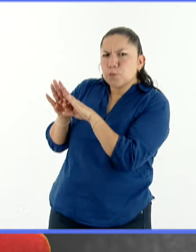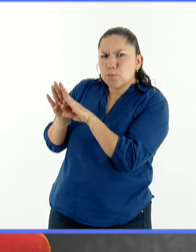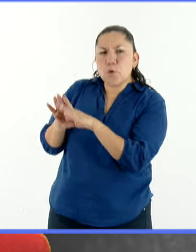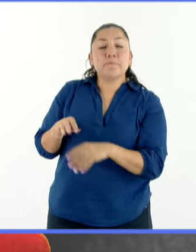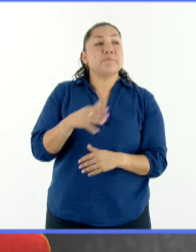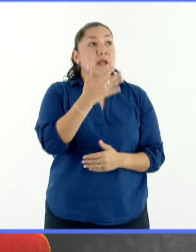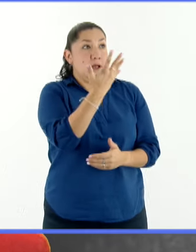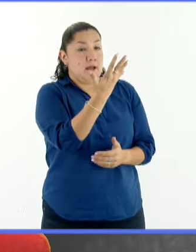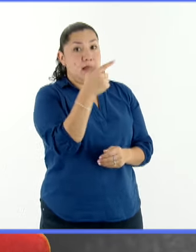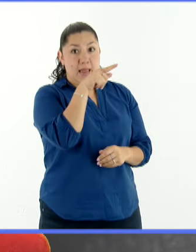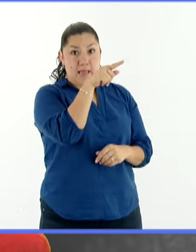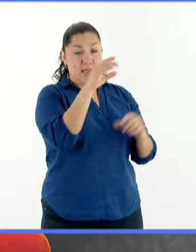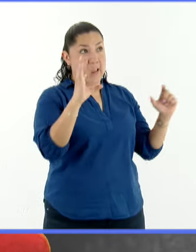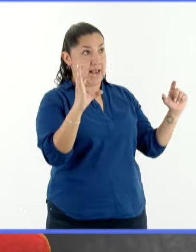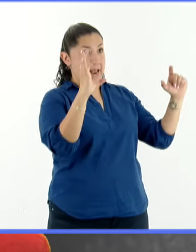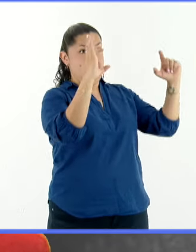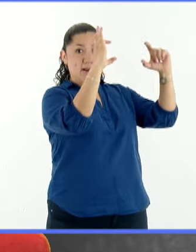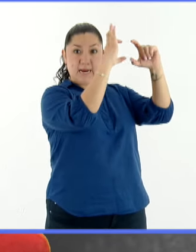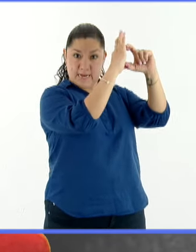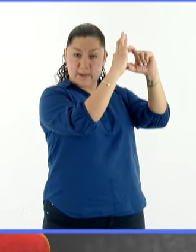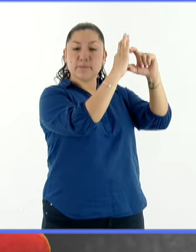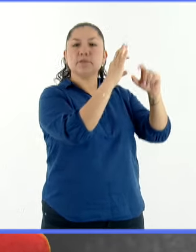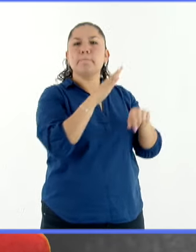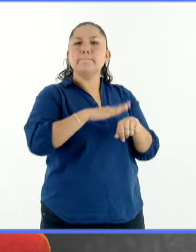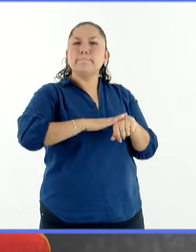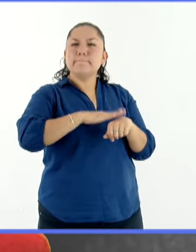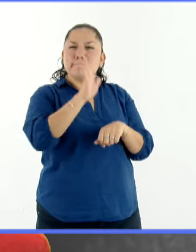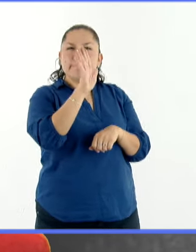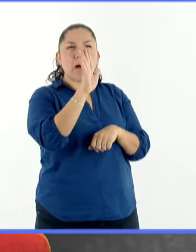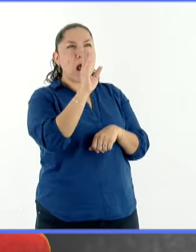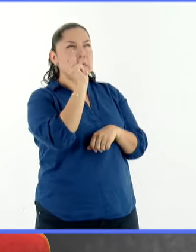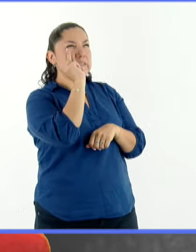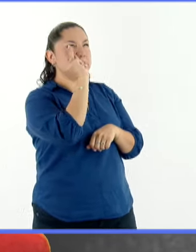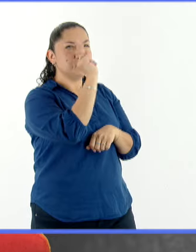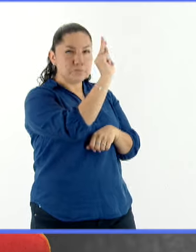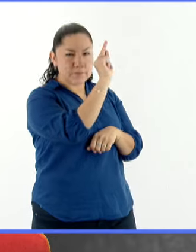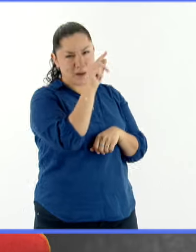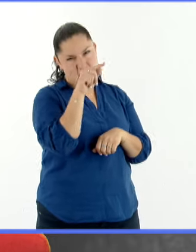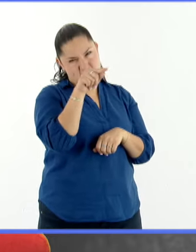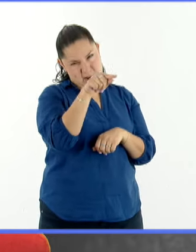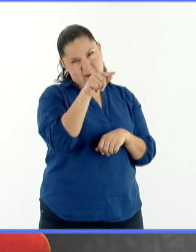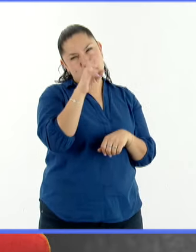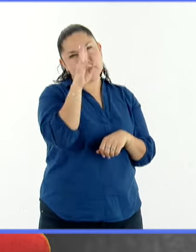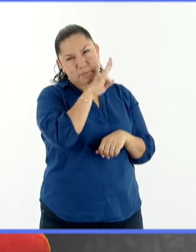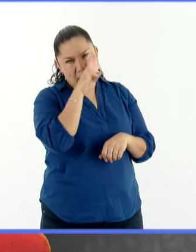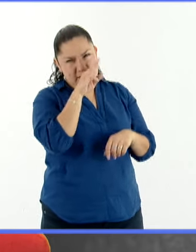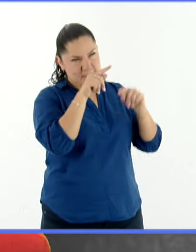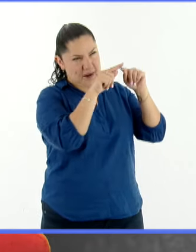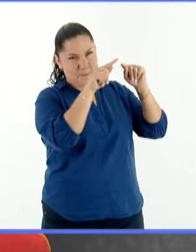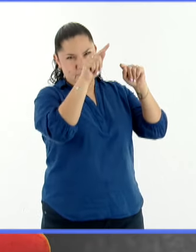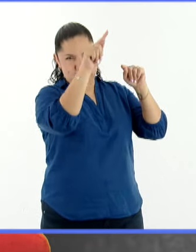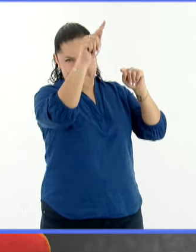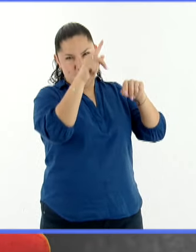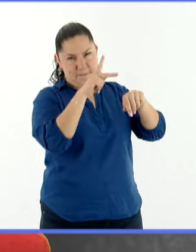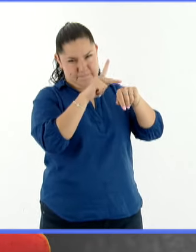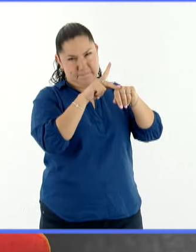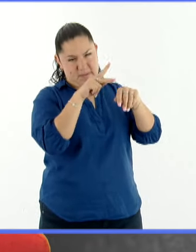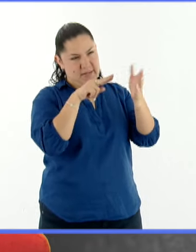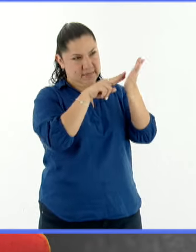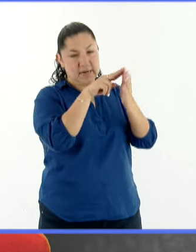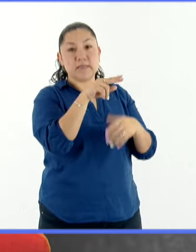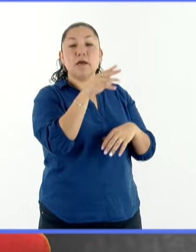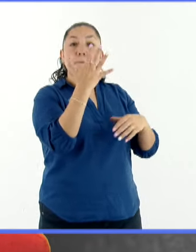del eclipse, donde se va a poder observar el eclipse, será más o menos donde termina Centroamérica, y de ahí para arriba hasta,